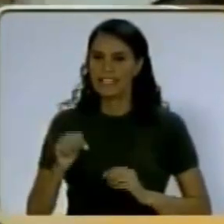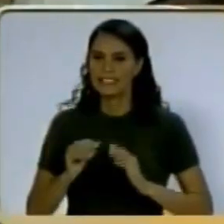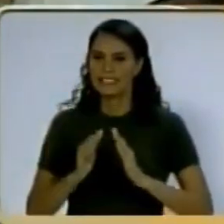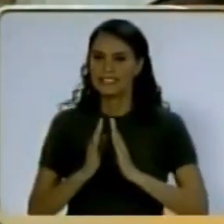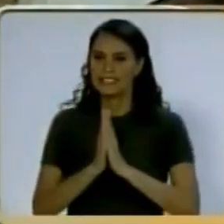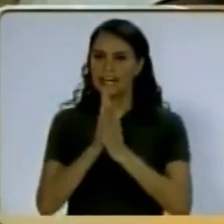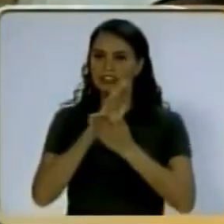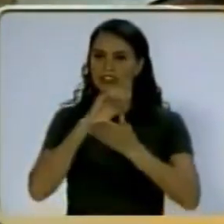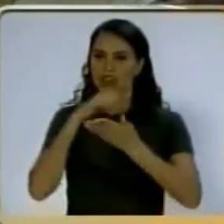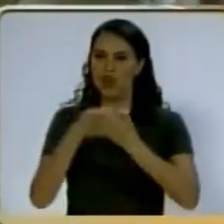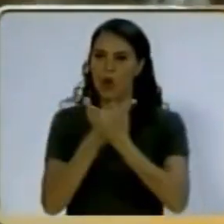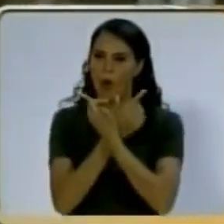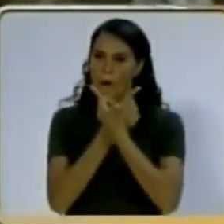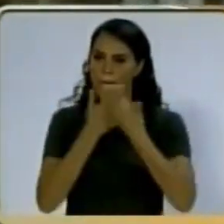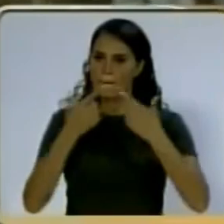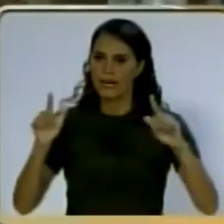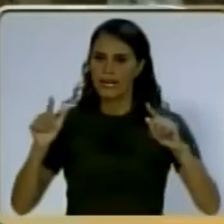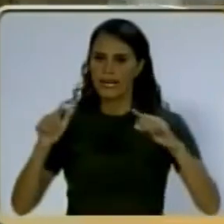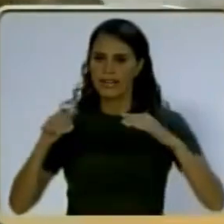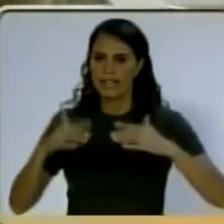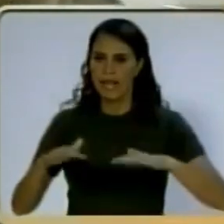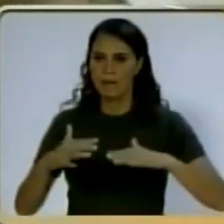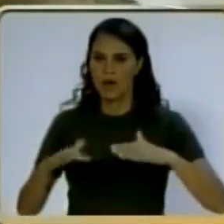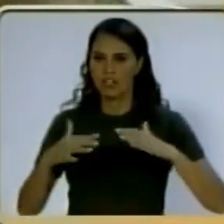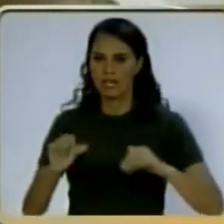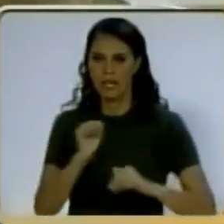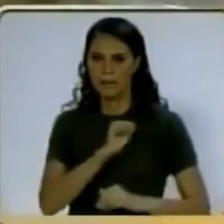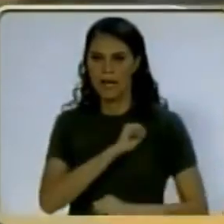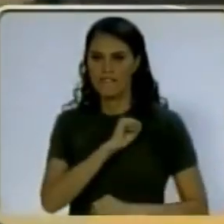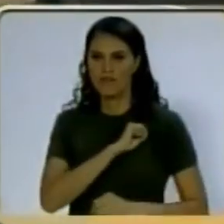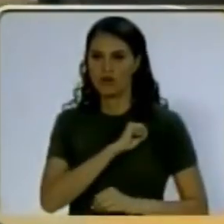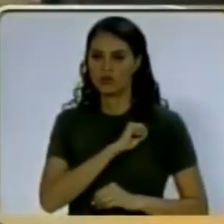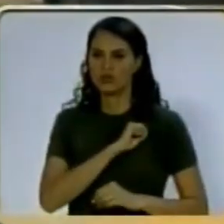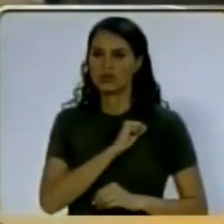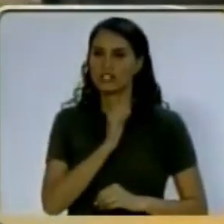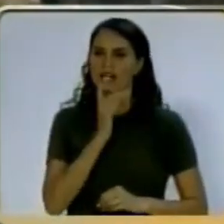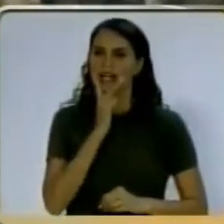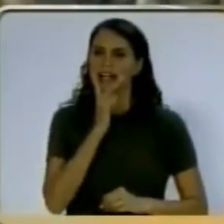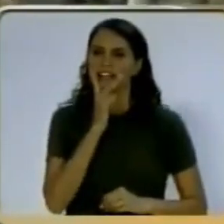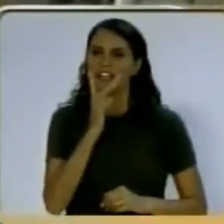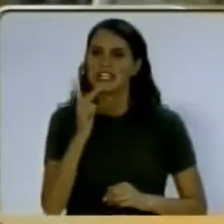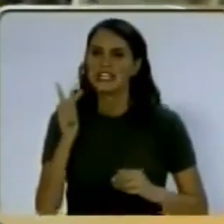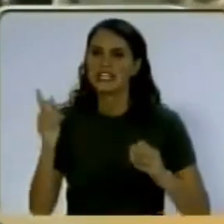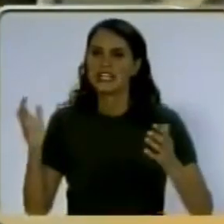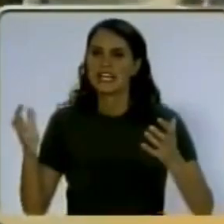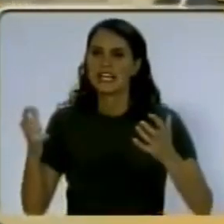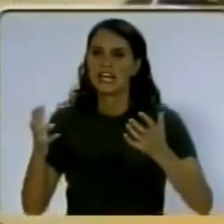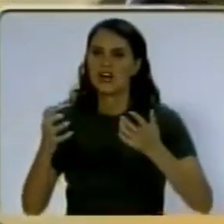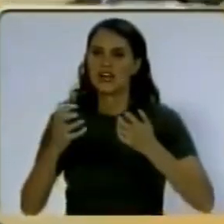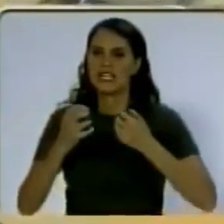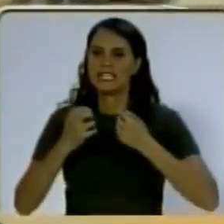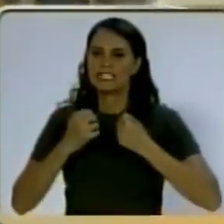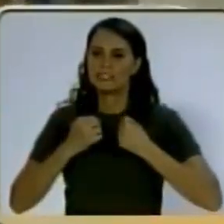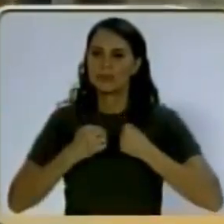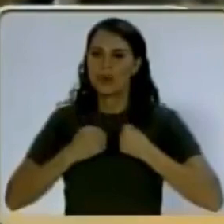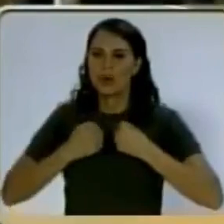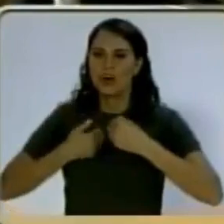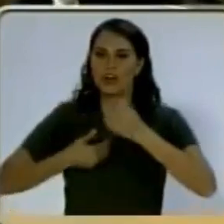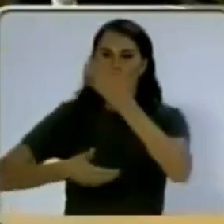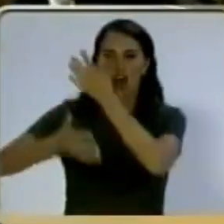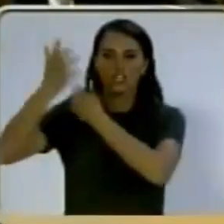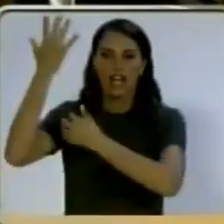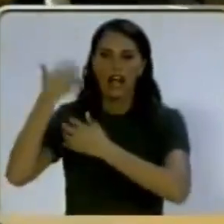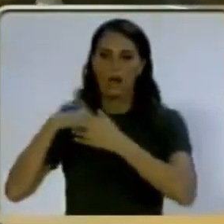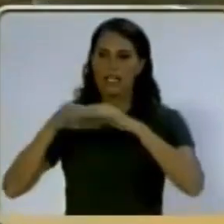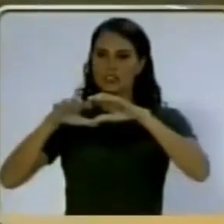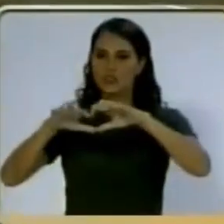a este santo nombre tembló de favor, perdí el egoísmo